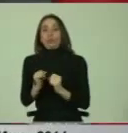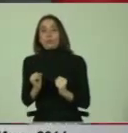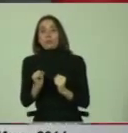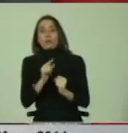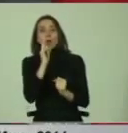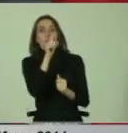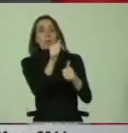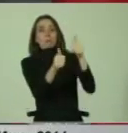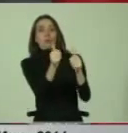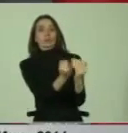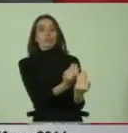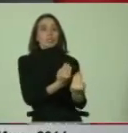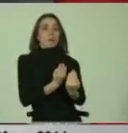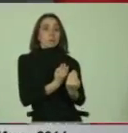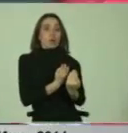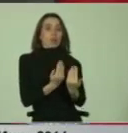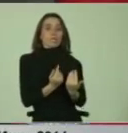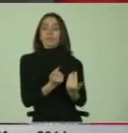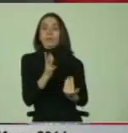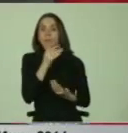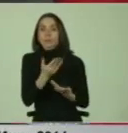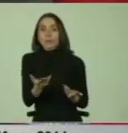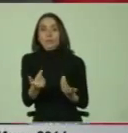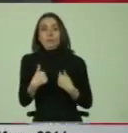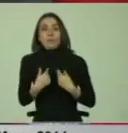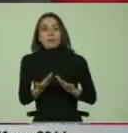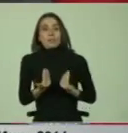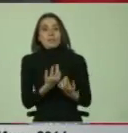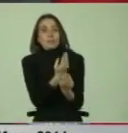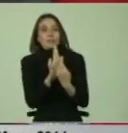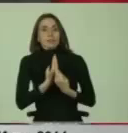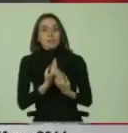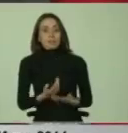profesionales de apoyo que requieren para atender sus necesidades.